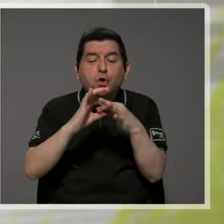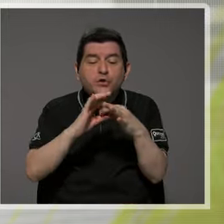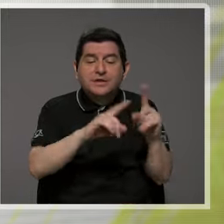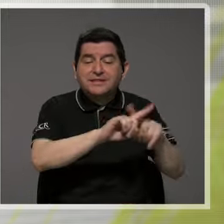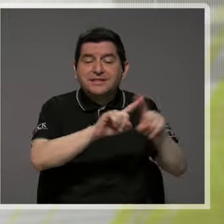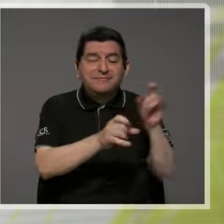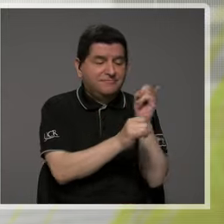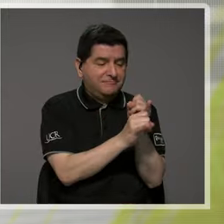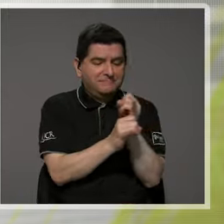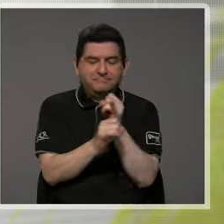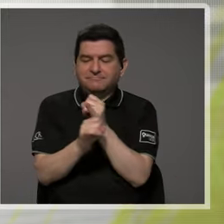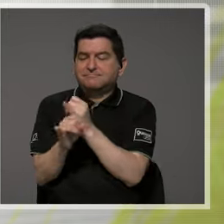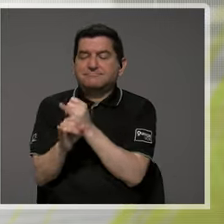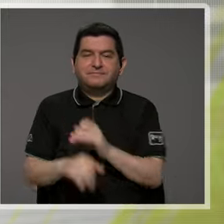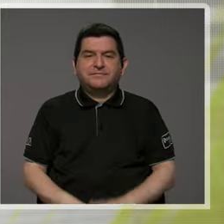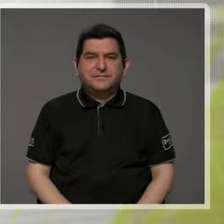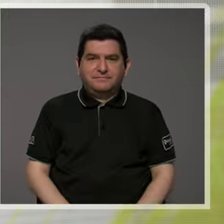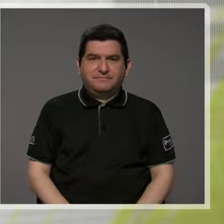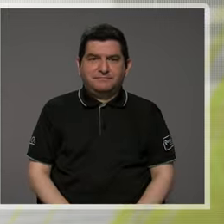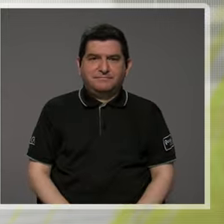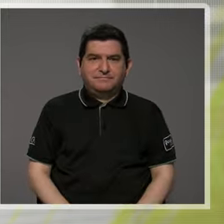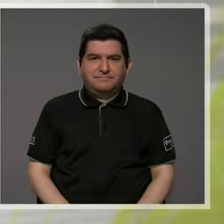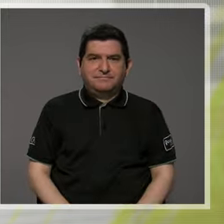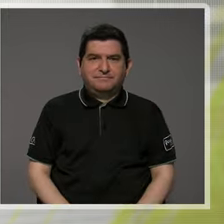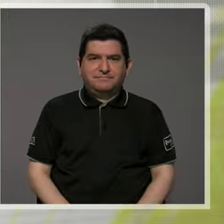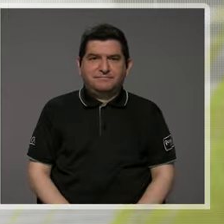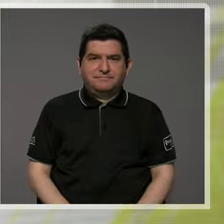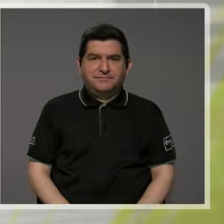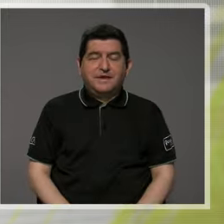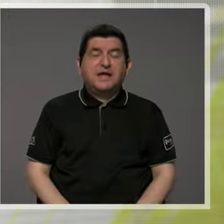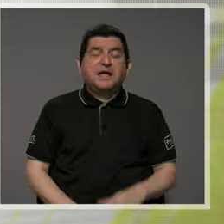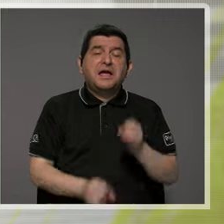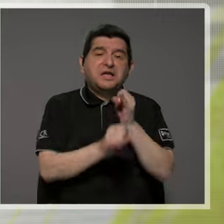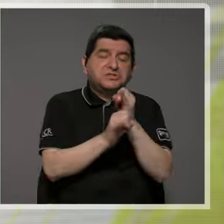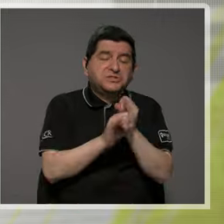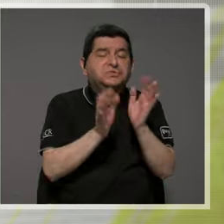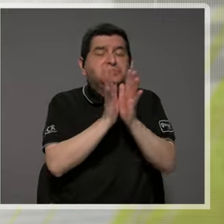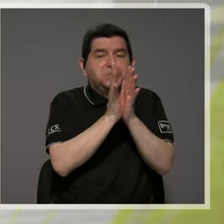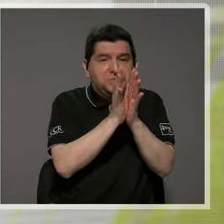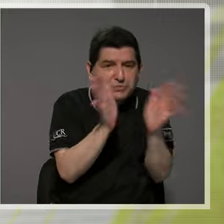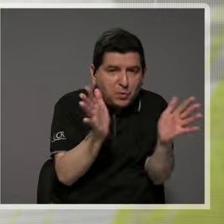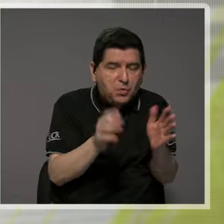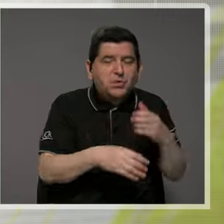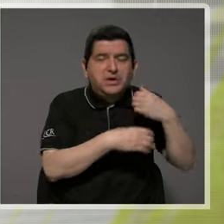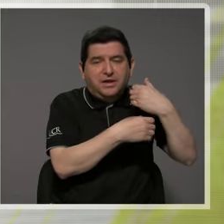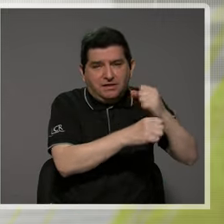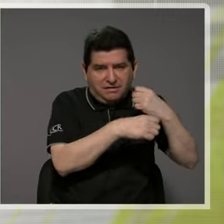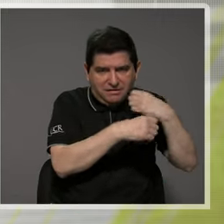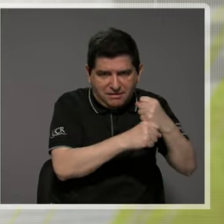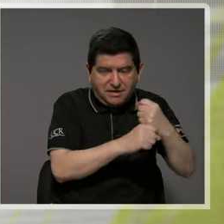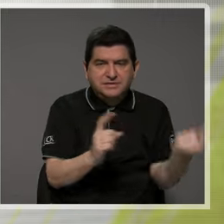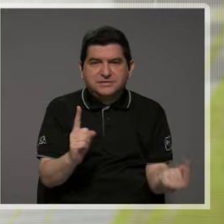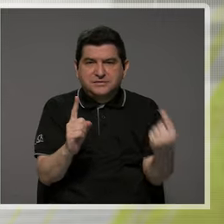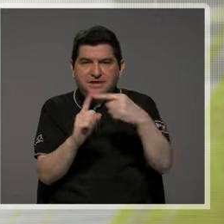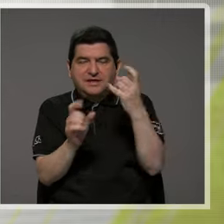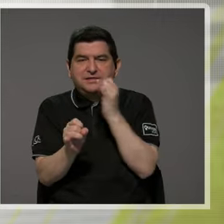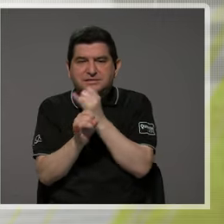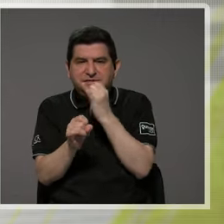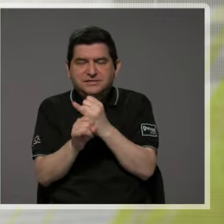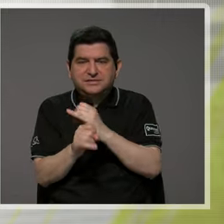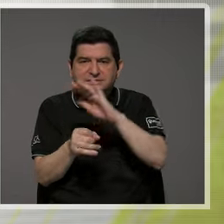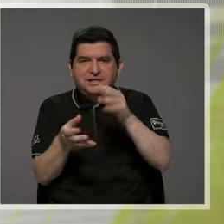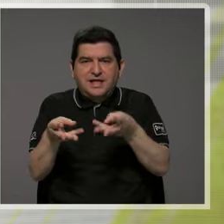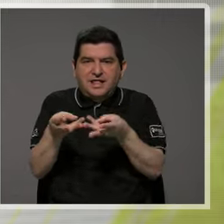interinstitucional con diferentes instancias, ¿verdad? Públicas, por ejemplo, desde municipalidades hasta, digamos, instituciones